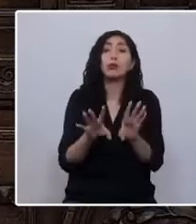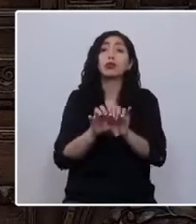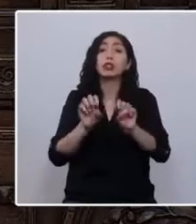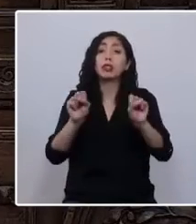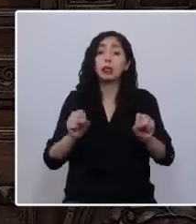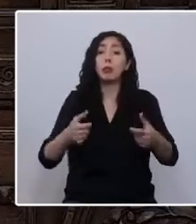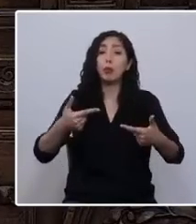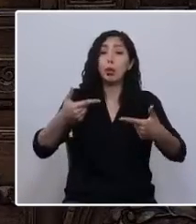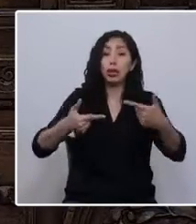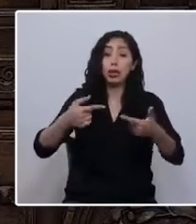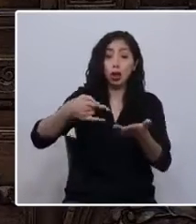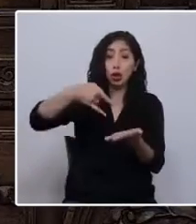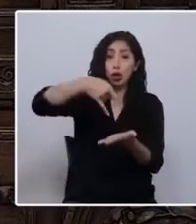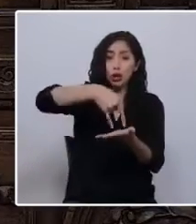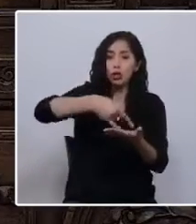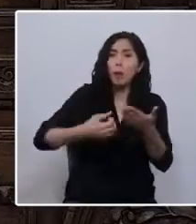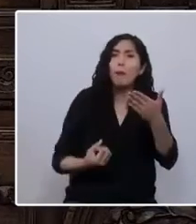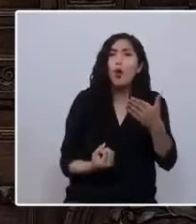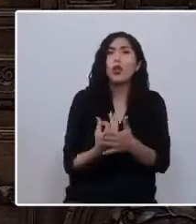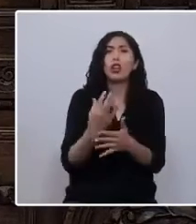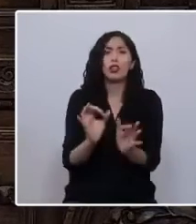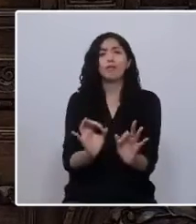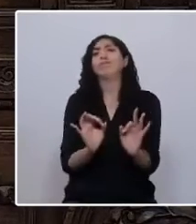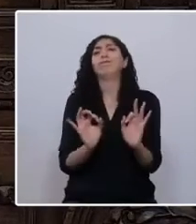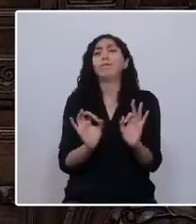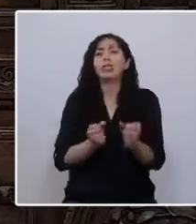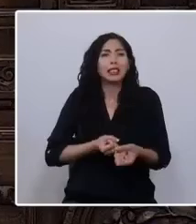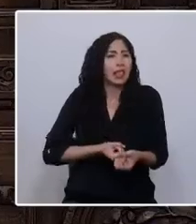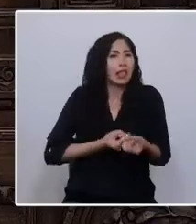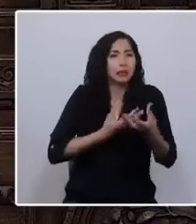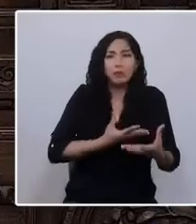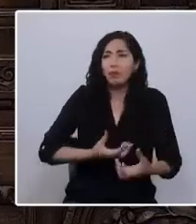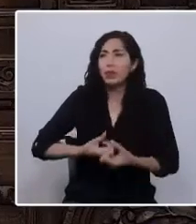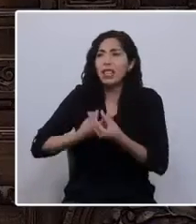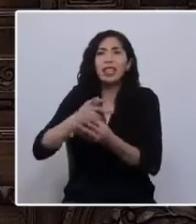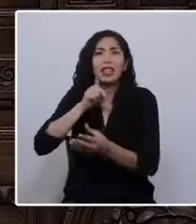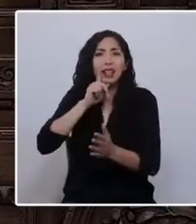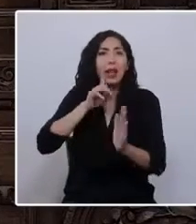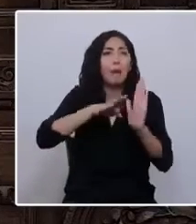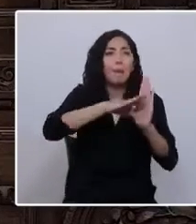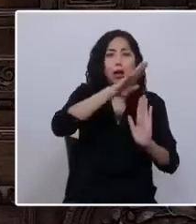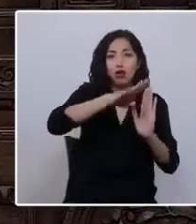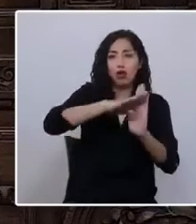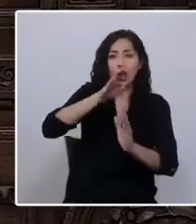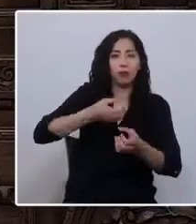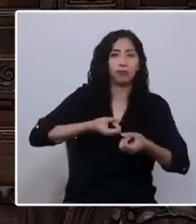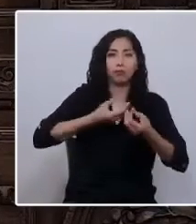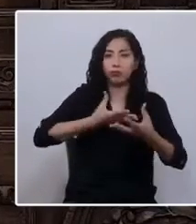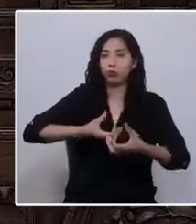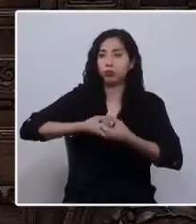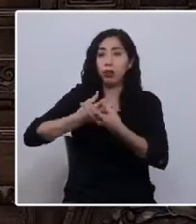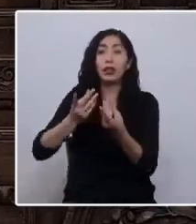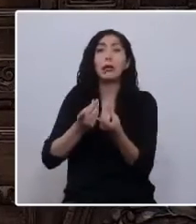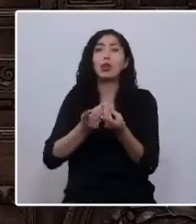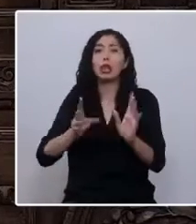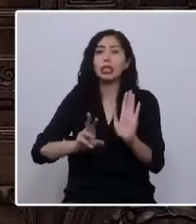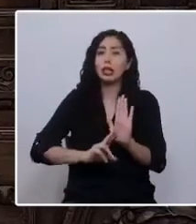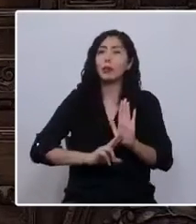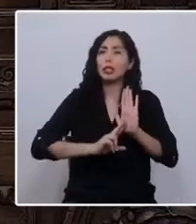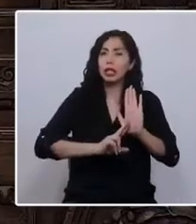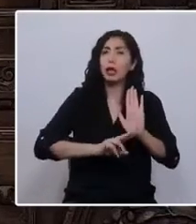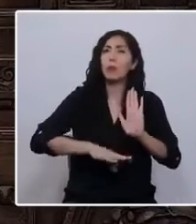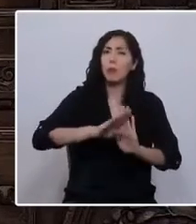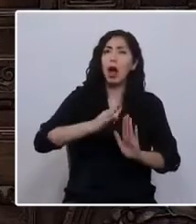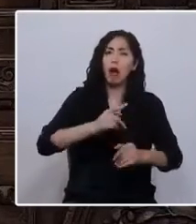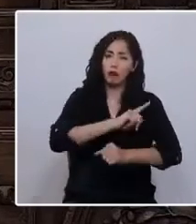congreso moderno y eficiente, en que se expresen adecuadamente las mayorías y en que la democracia representativa se fortalezca con